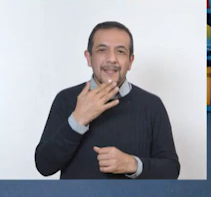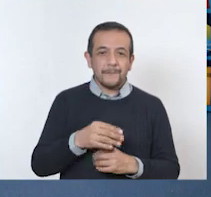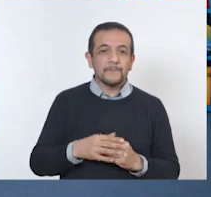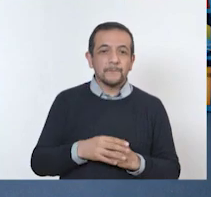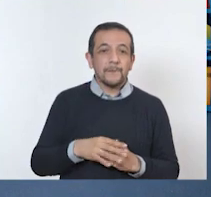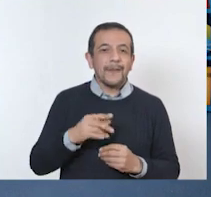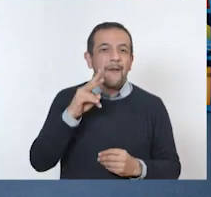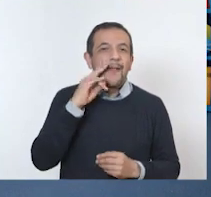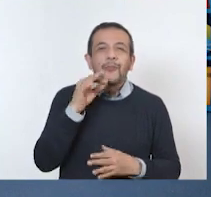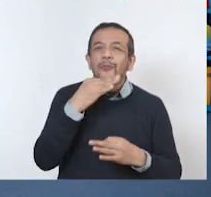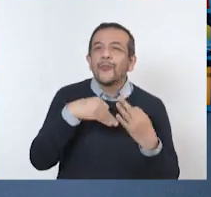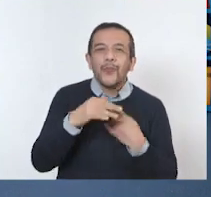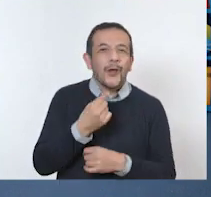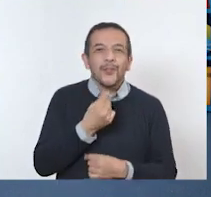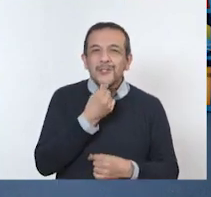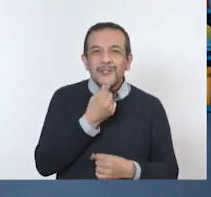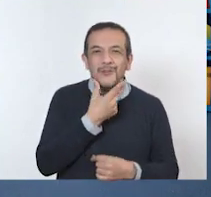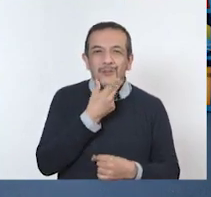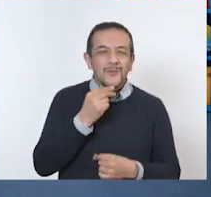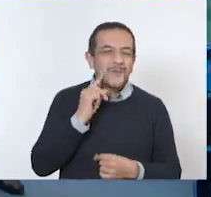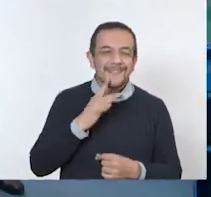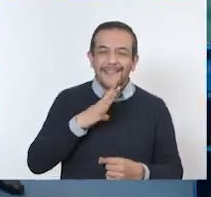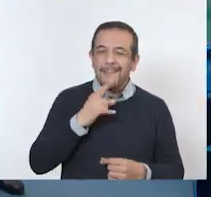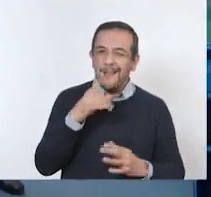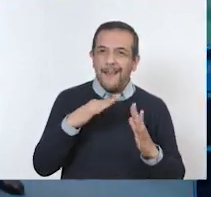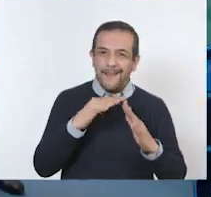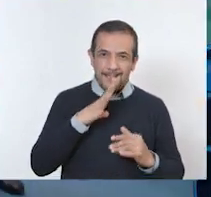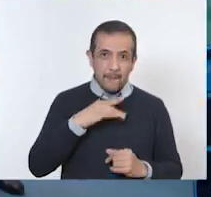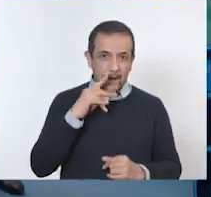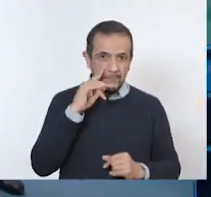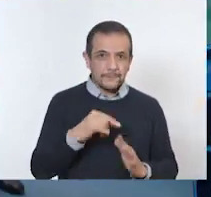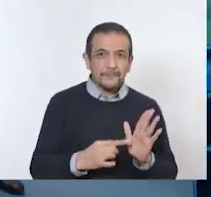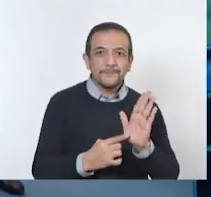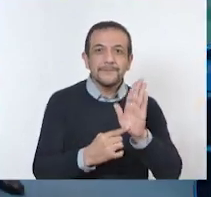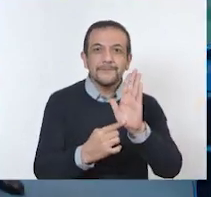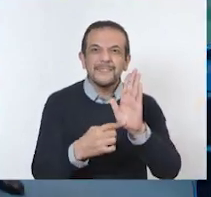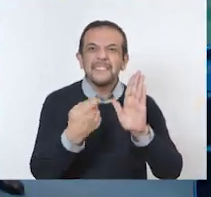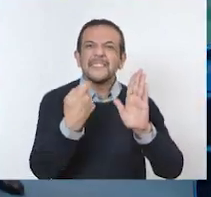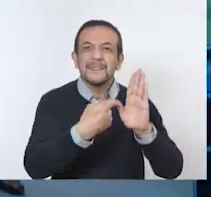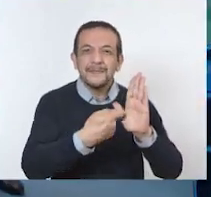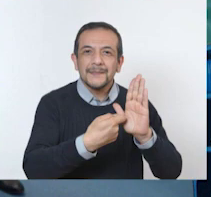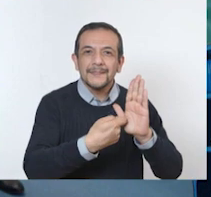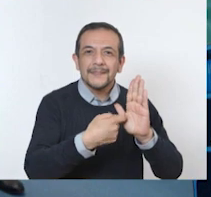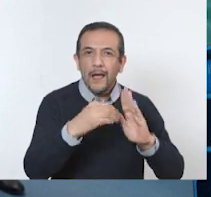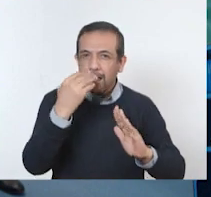esta mascota en casa. ¿Qué es? ¿Qué piensan allá en casita?